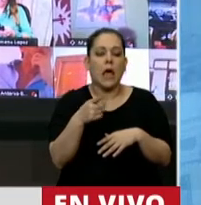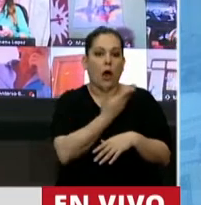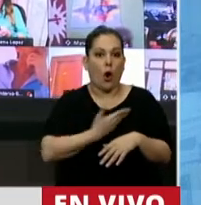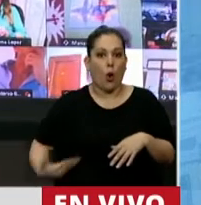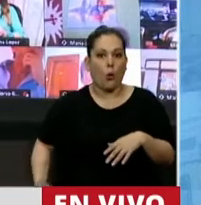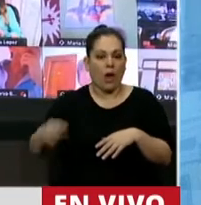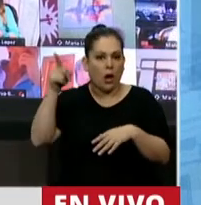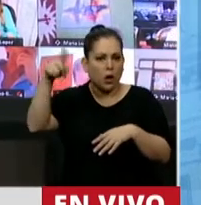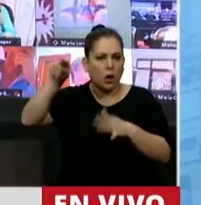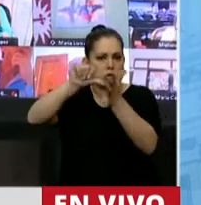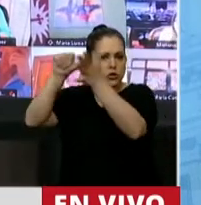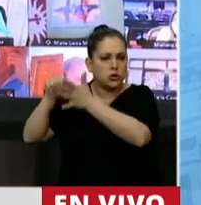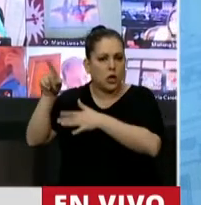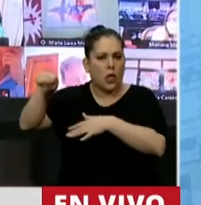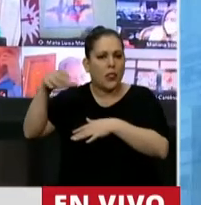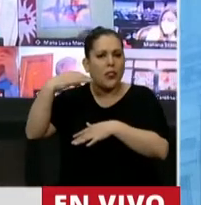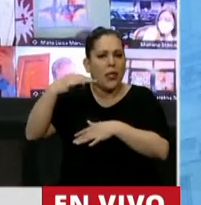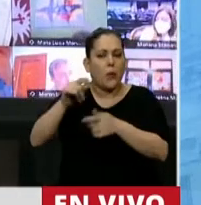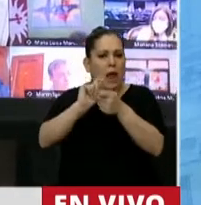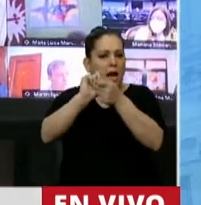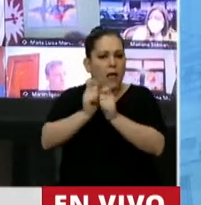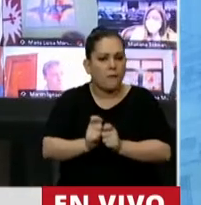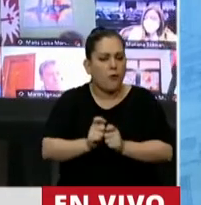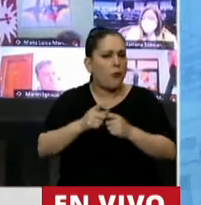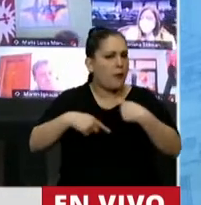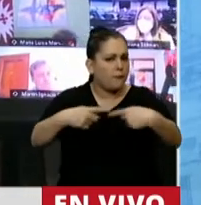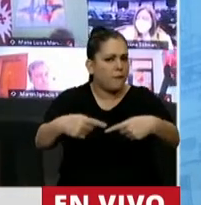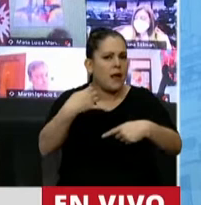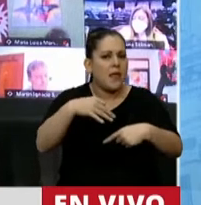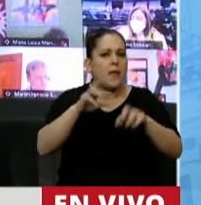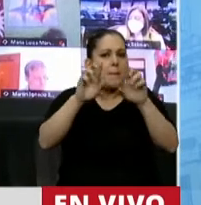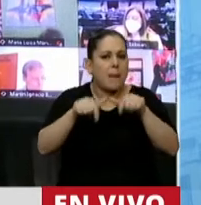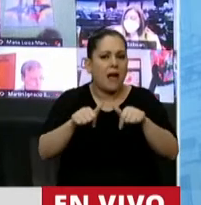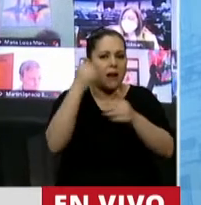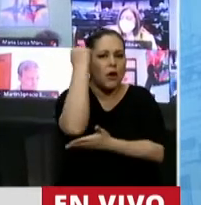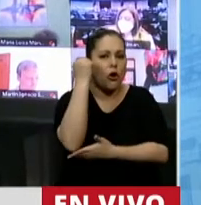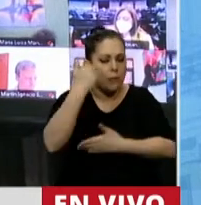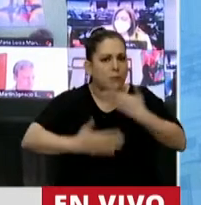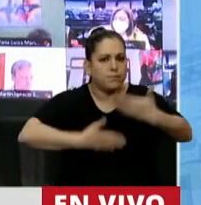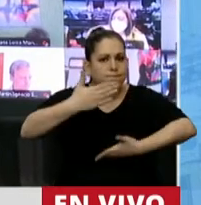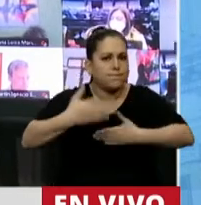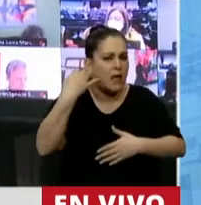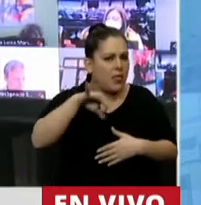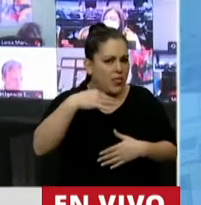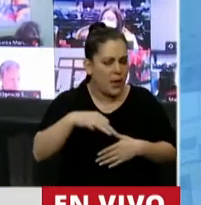gobiernos deben adelante reformas sustanciales y adopten un rol activo en la economía. La